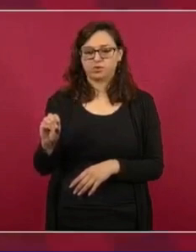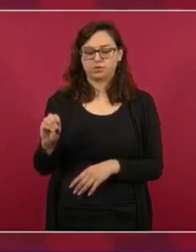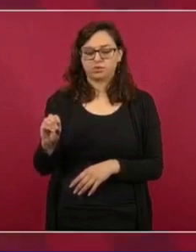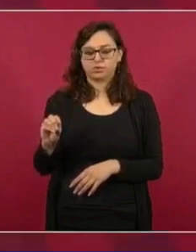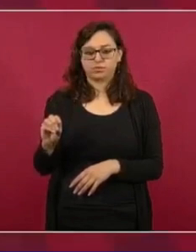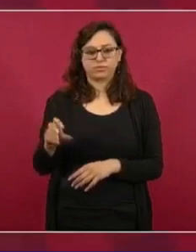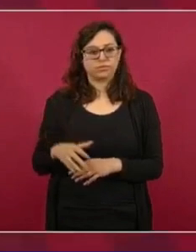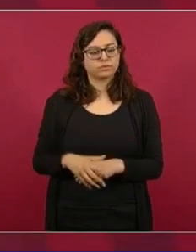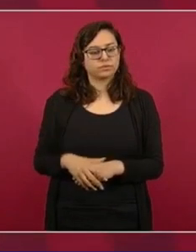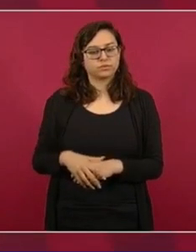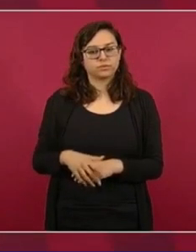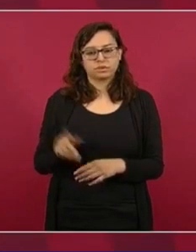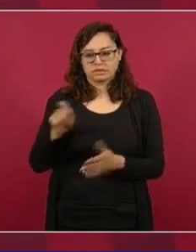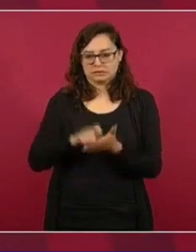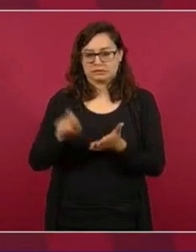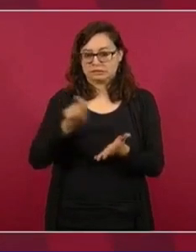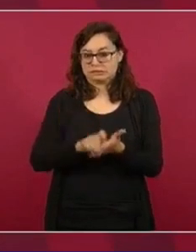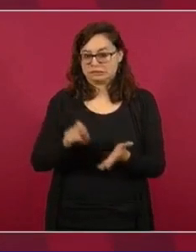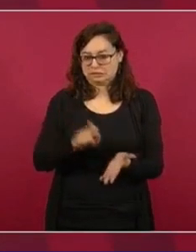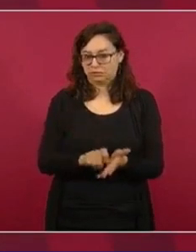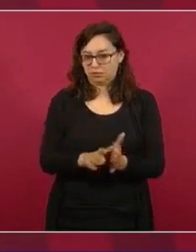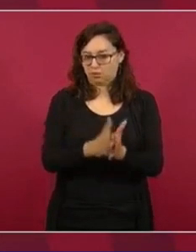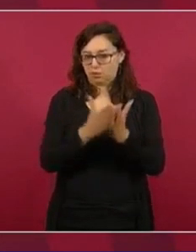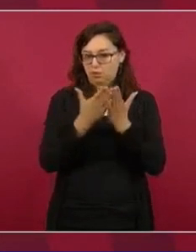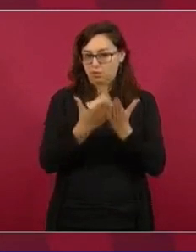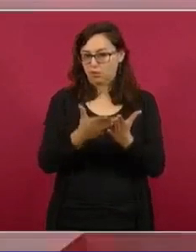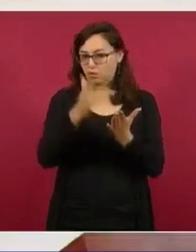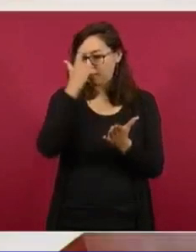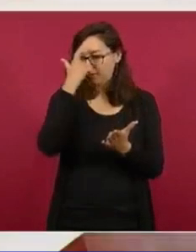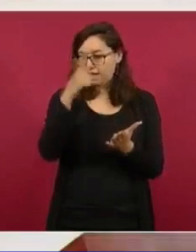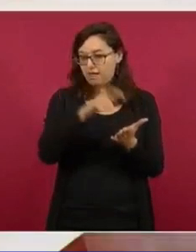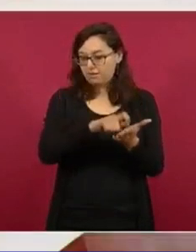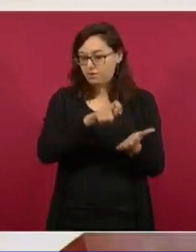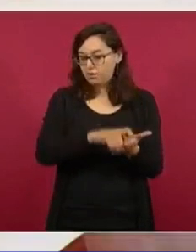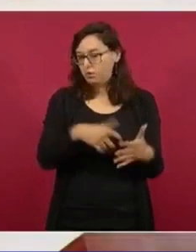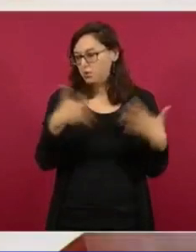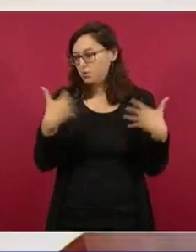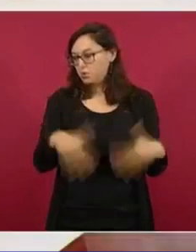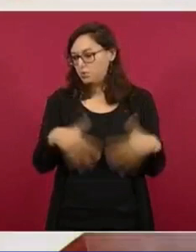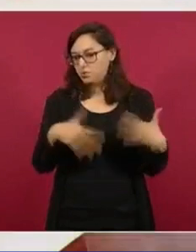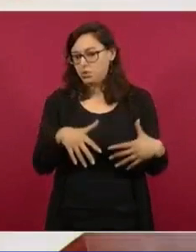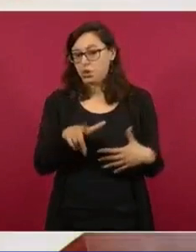¡Qué novela! No dejen de leerla.